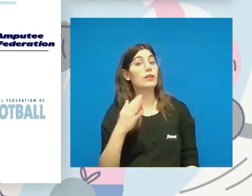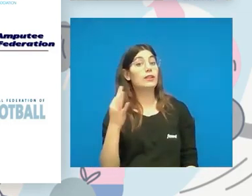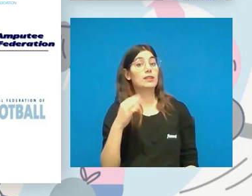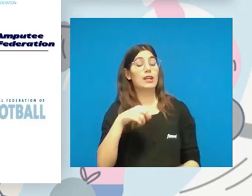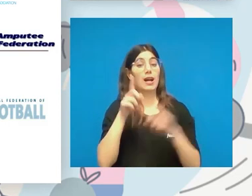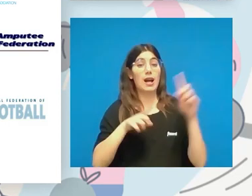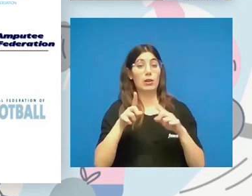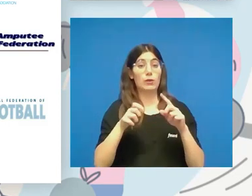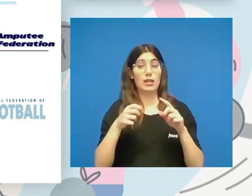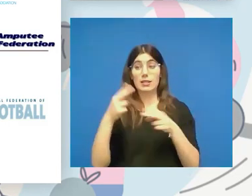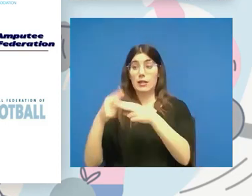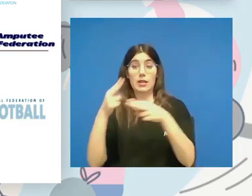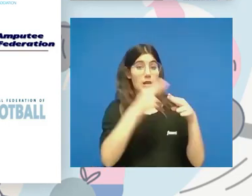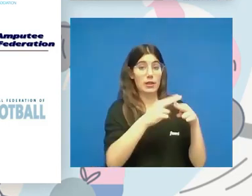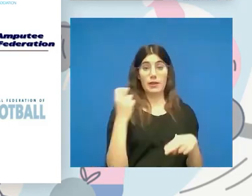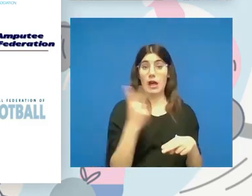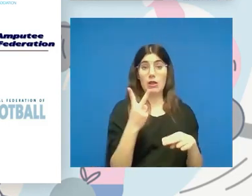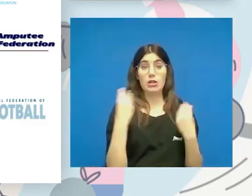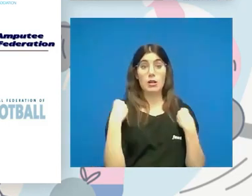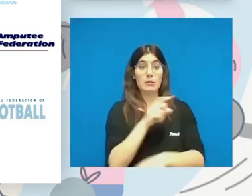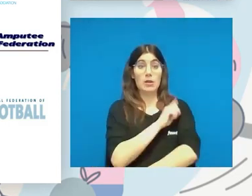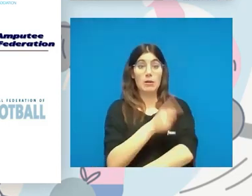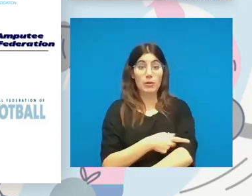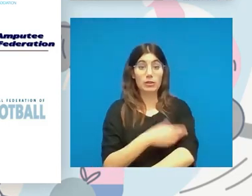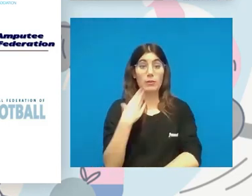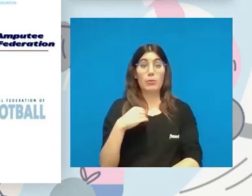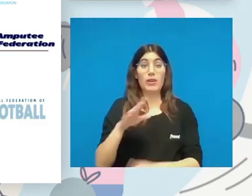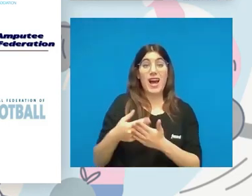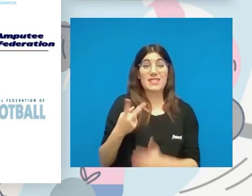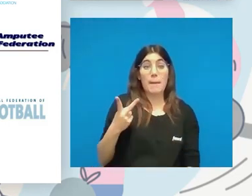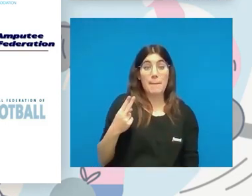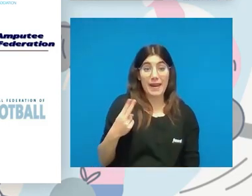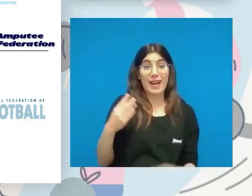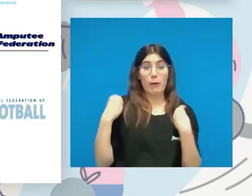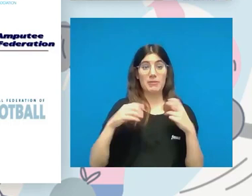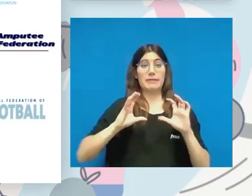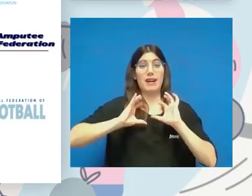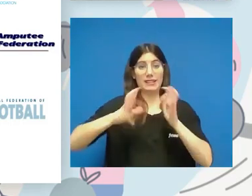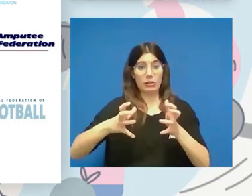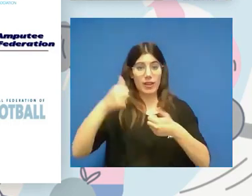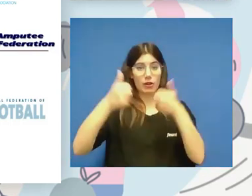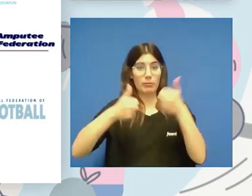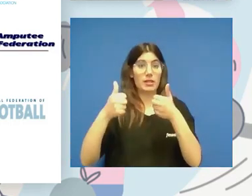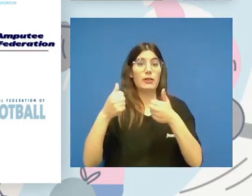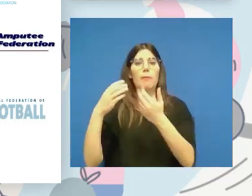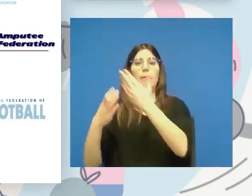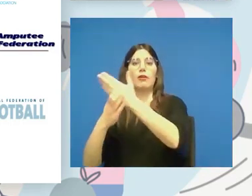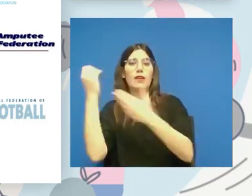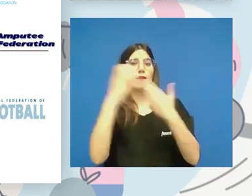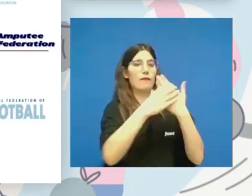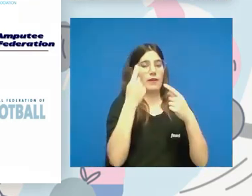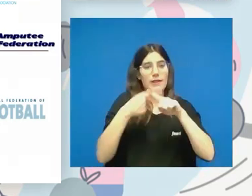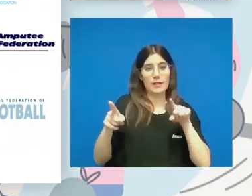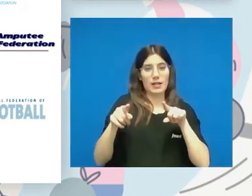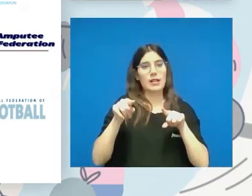licencia de dos federaciones practican el mismo deporte e incluso podrían ser pareja dentro de la misma categoría de competición. Eso hay que gestionarlo porque eso